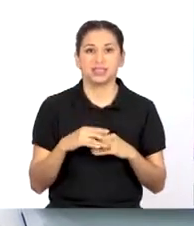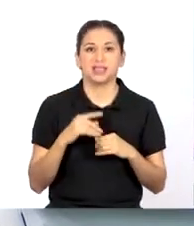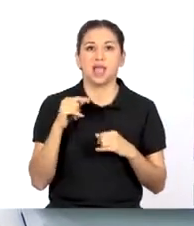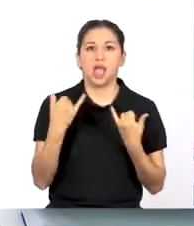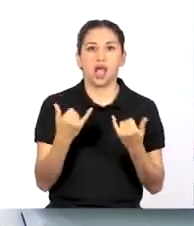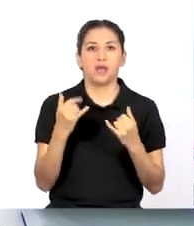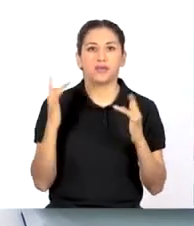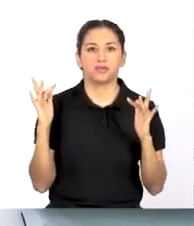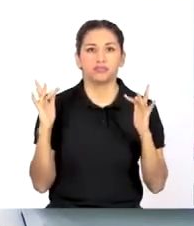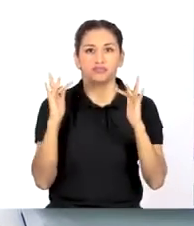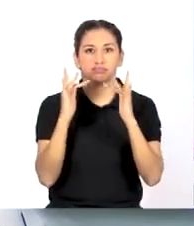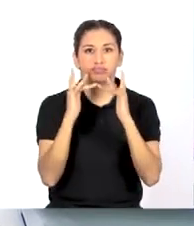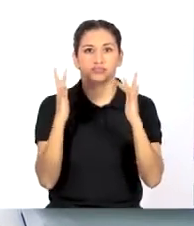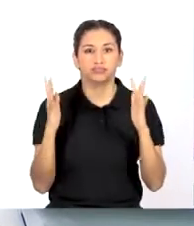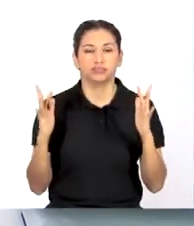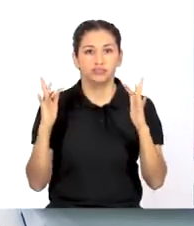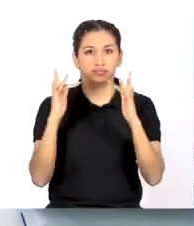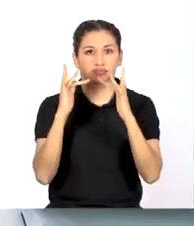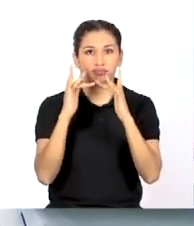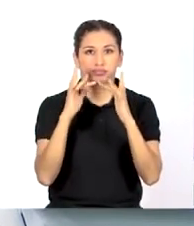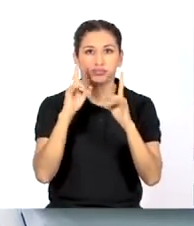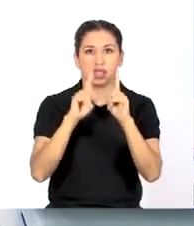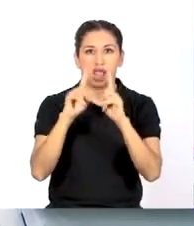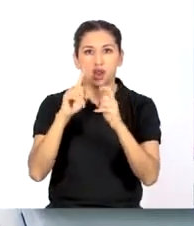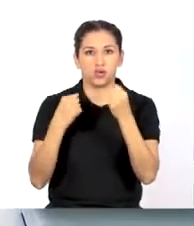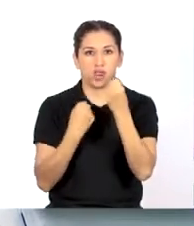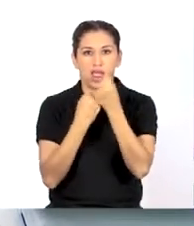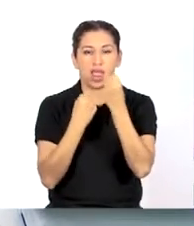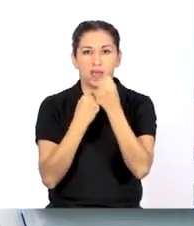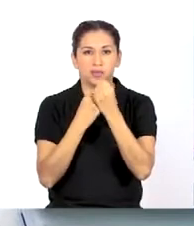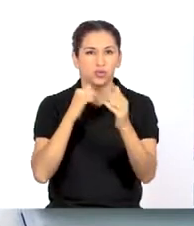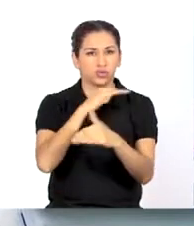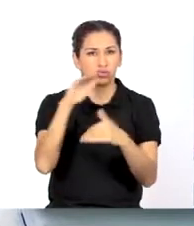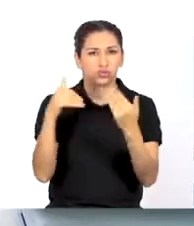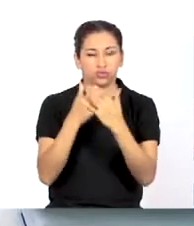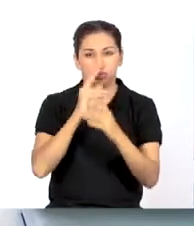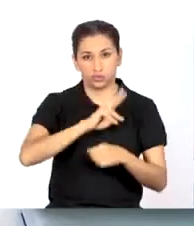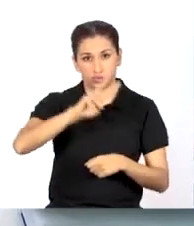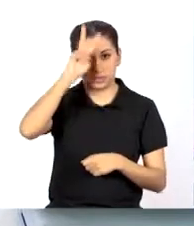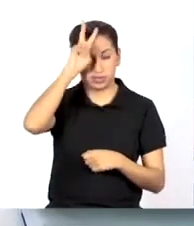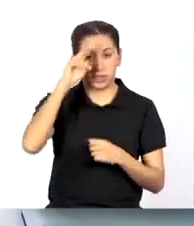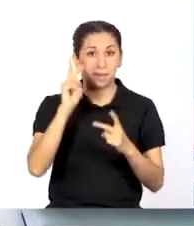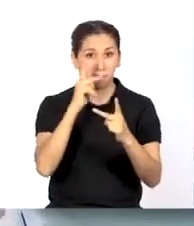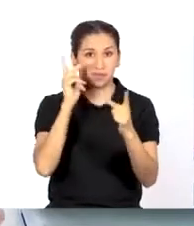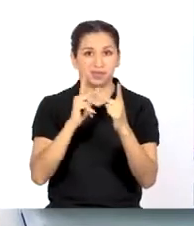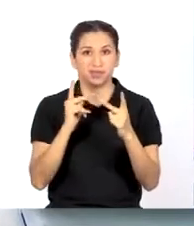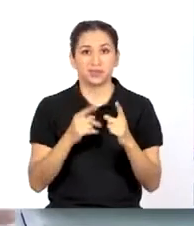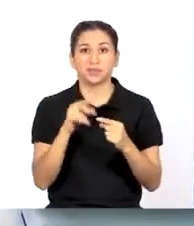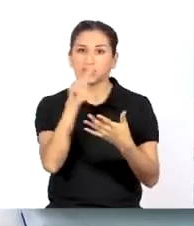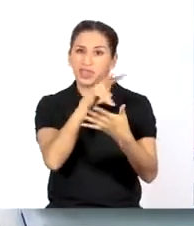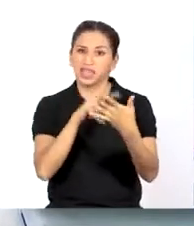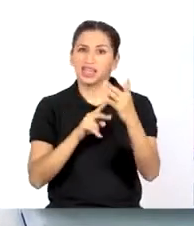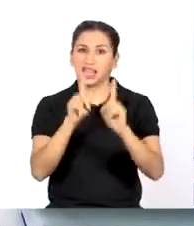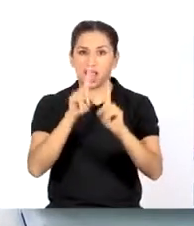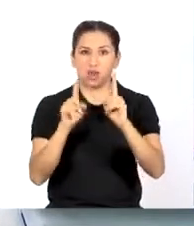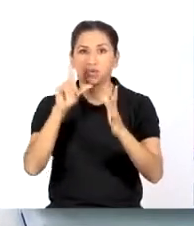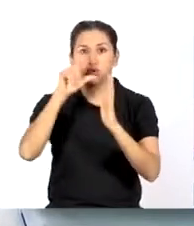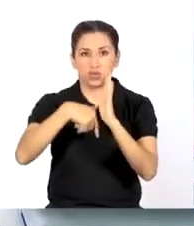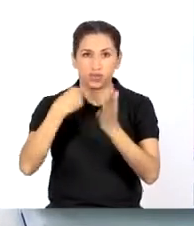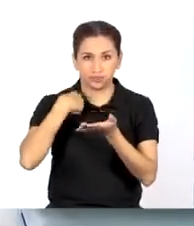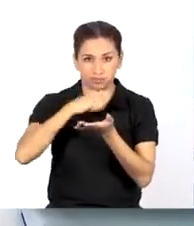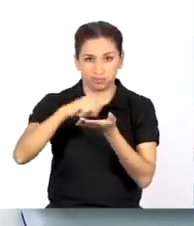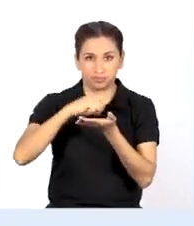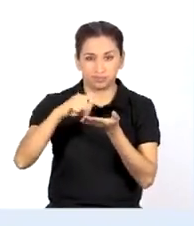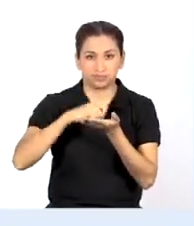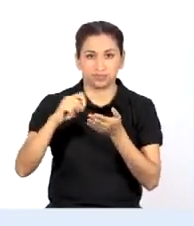recibiendo contribuciones de alrededor de todo el Perú. ¡Genial! A ver, lénos algunos y los vamos